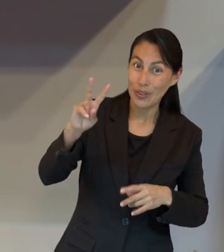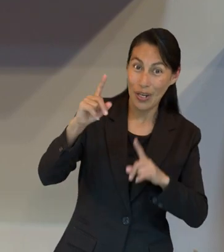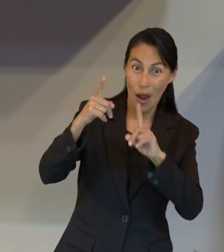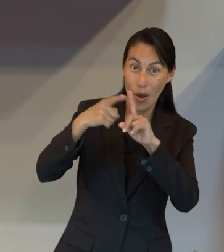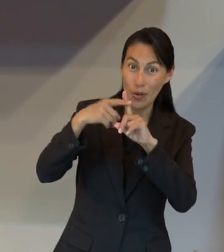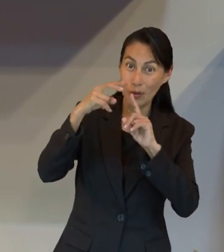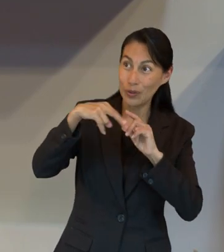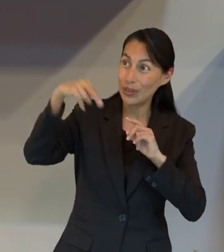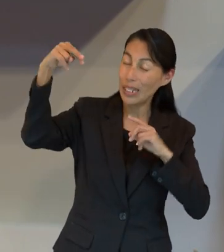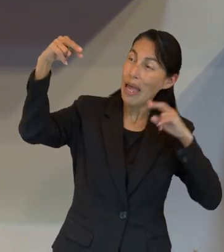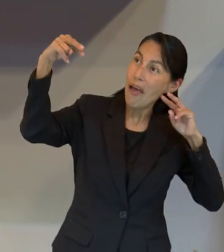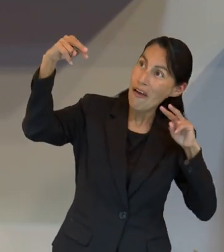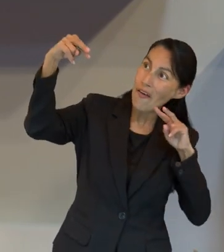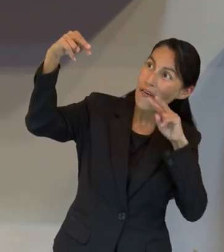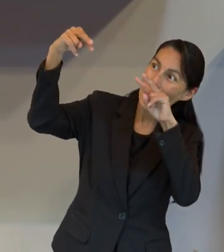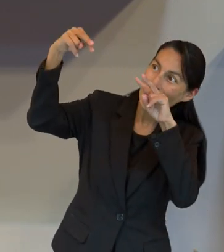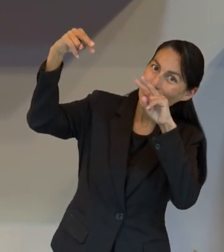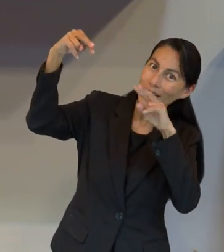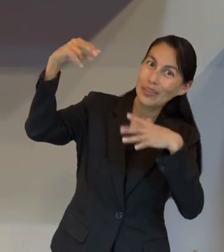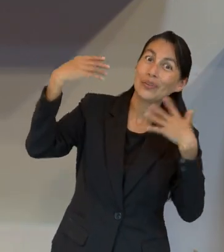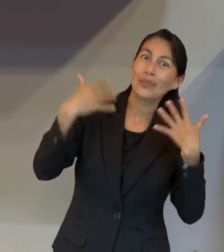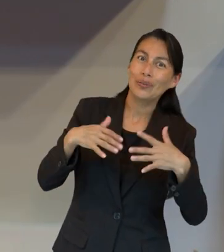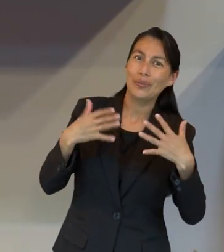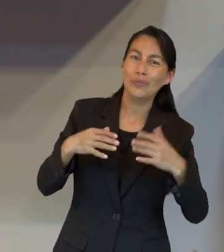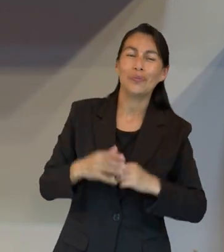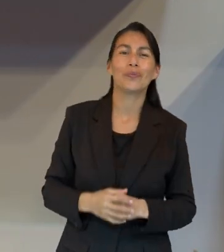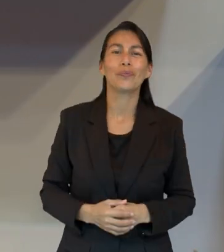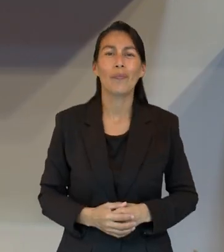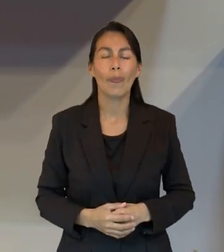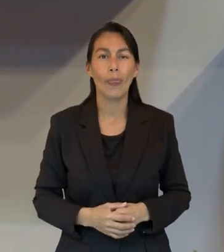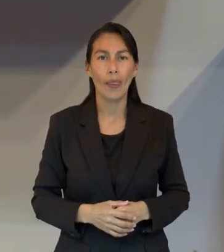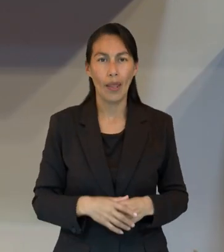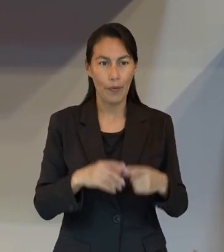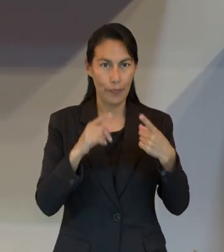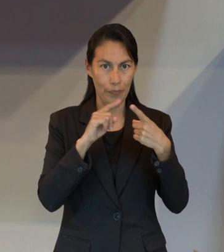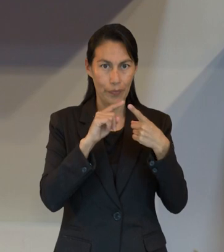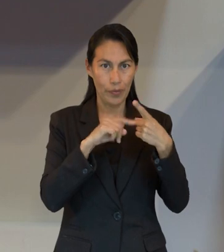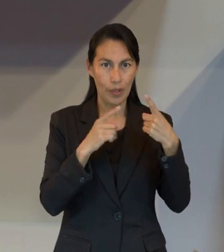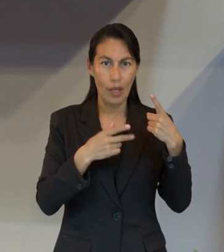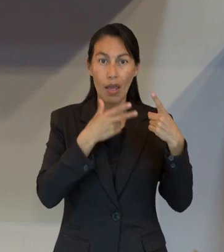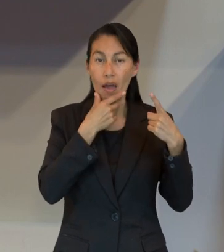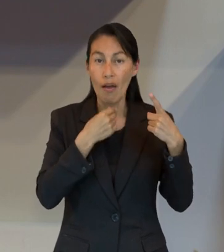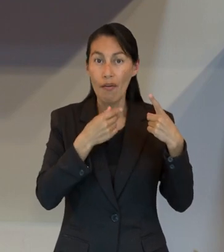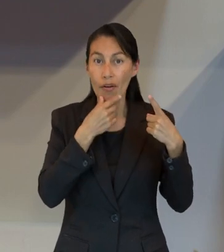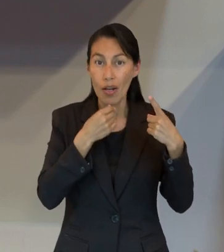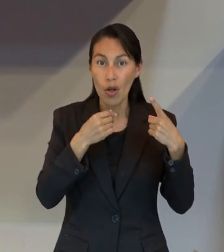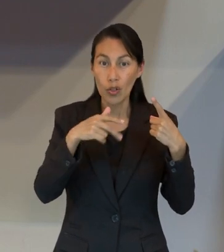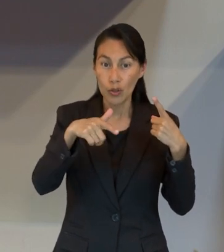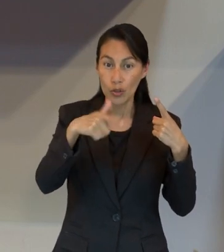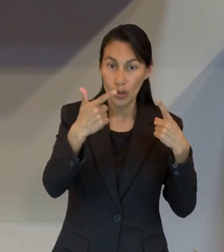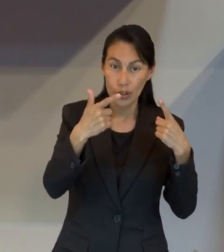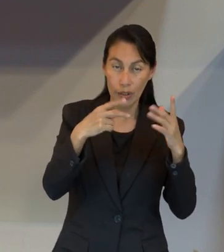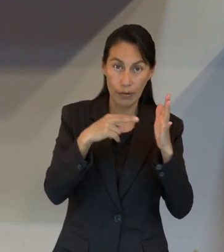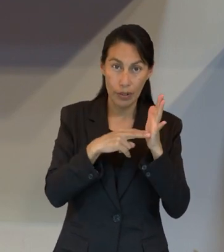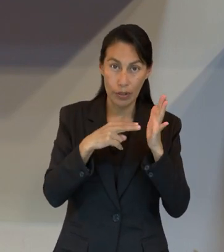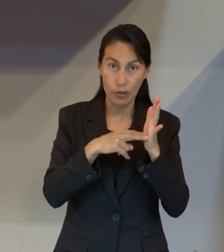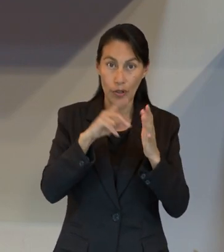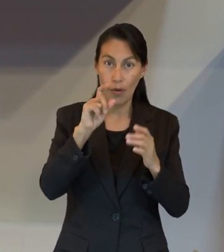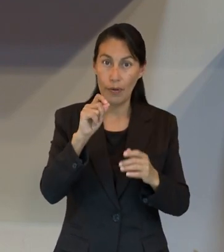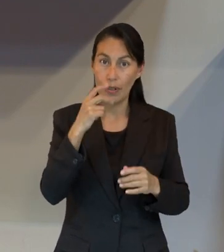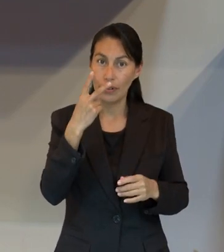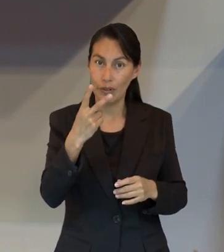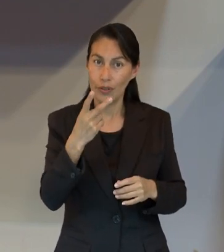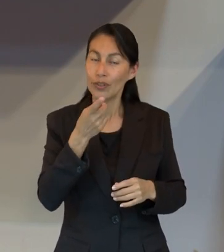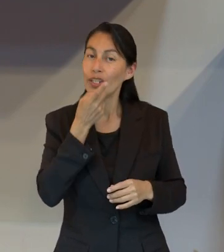Y en este estudio vamos a dividirlo en algunas partes. Y la primera se encuentra en Hebreos 12, el versículo